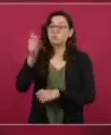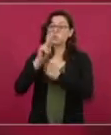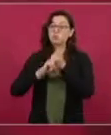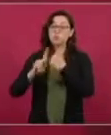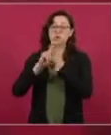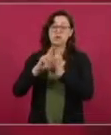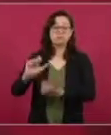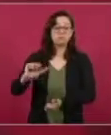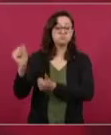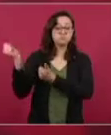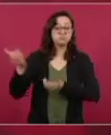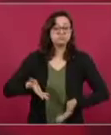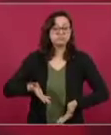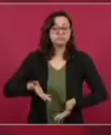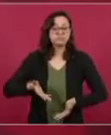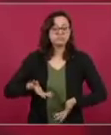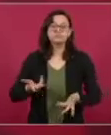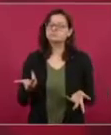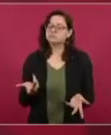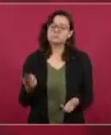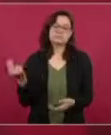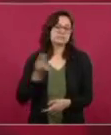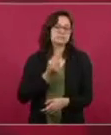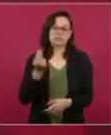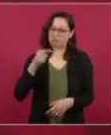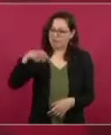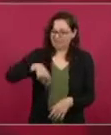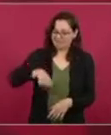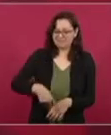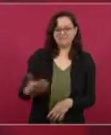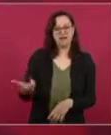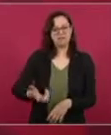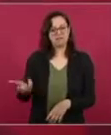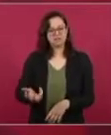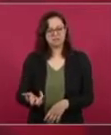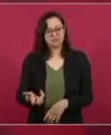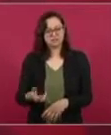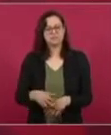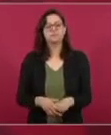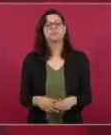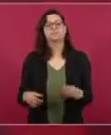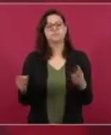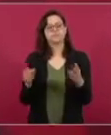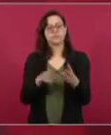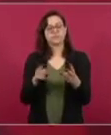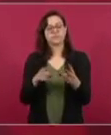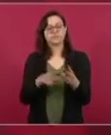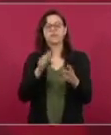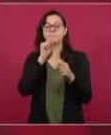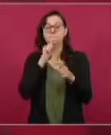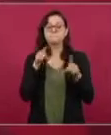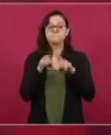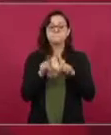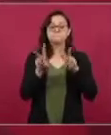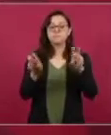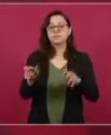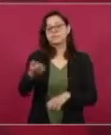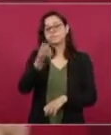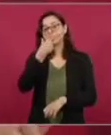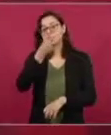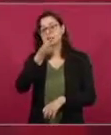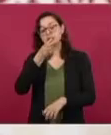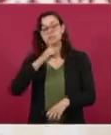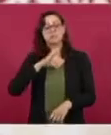producirse en México también estamos trabajando con la India principalmente. Inmunoterapias contra cáncer, habrá